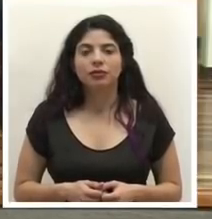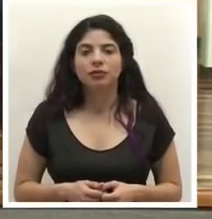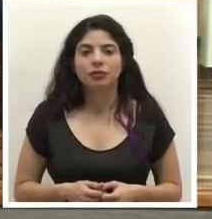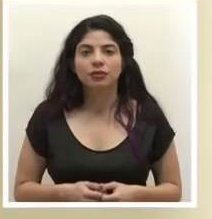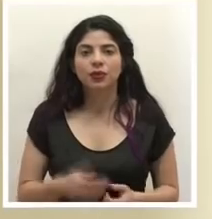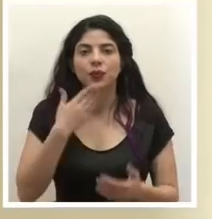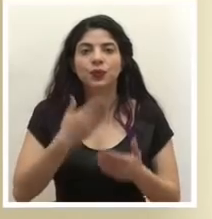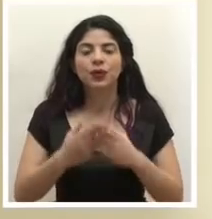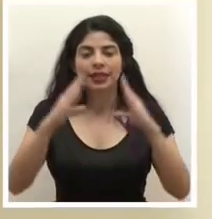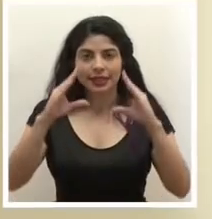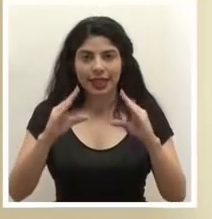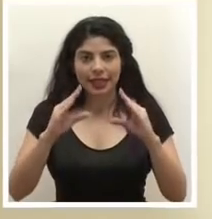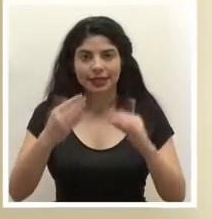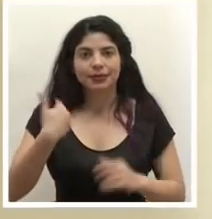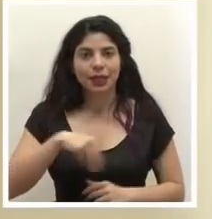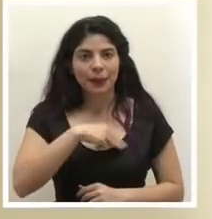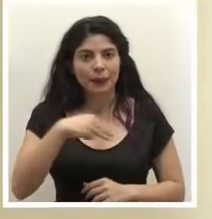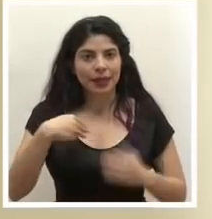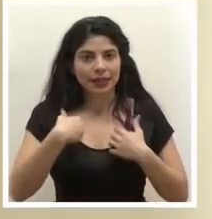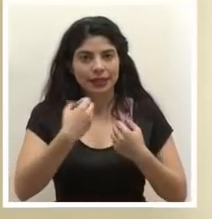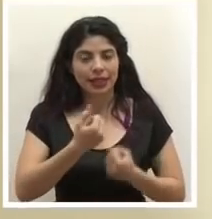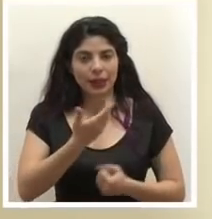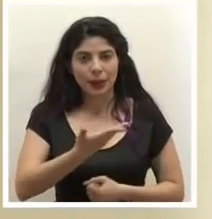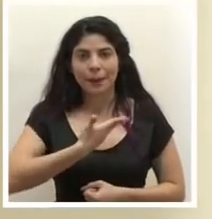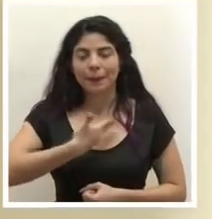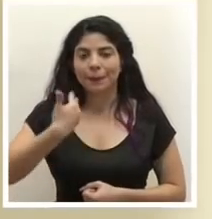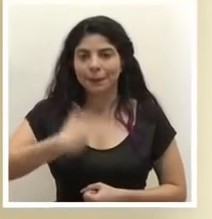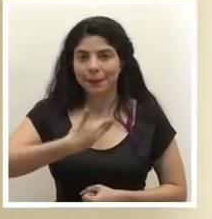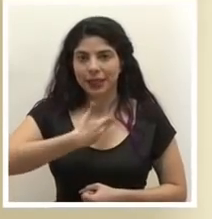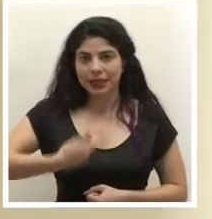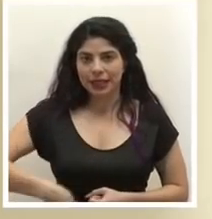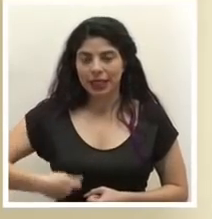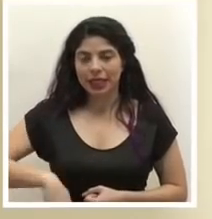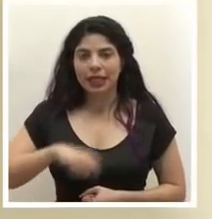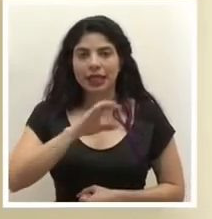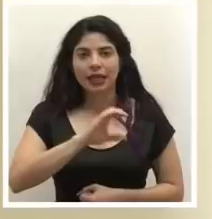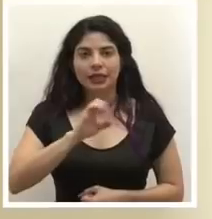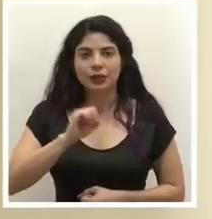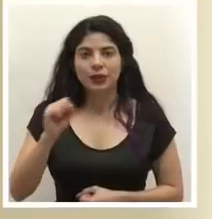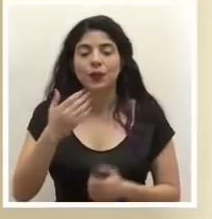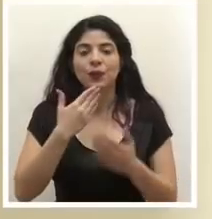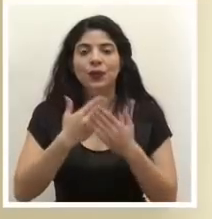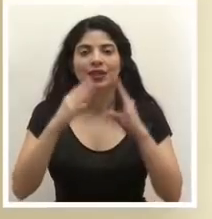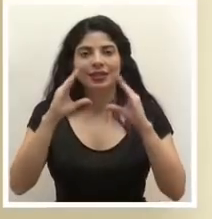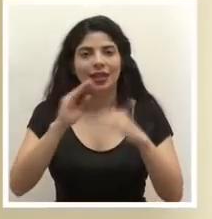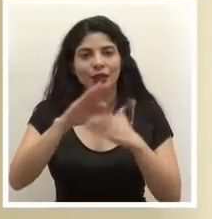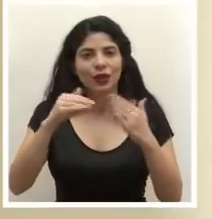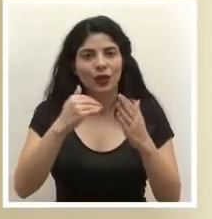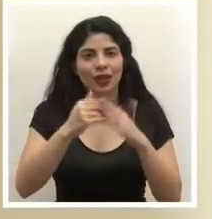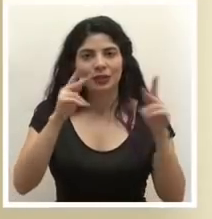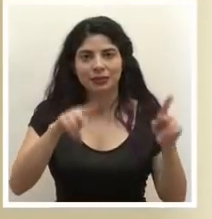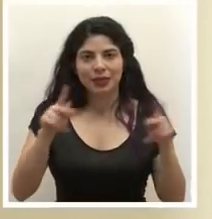Muy buenas tardes señor ministro de Salud, señor presidente ejecutivo de la Caja Costarricense del Seguro Social, muy buenas tardes a todas las personas